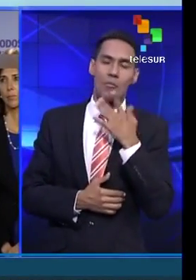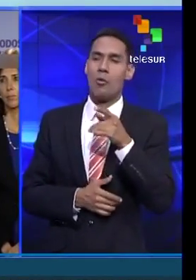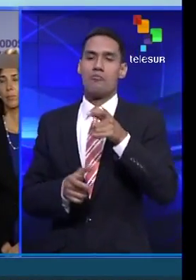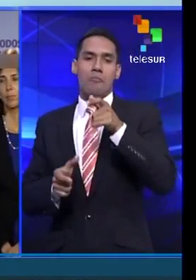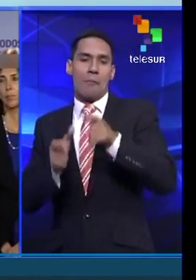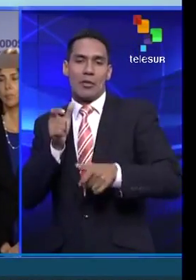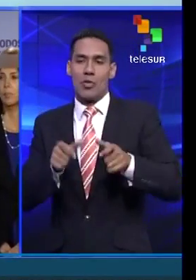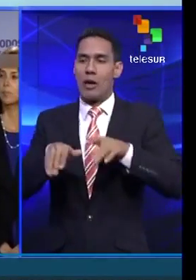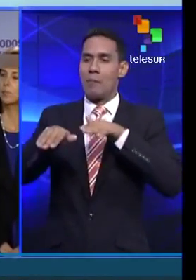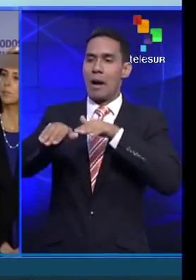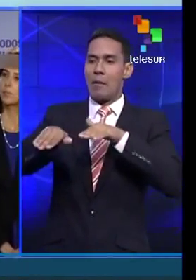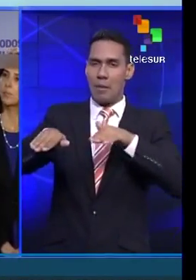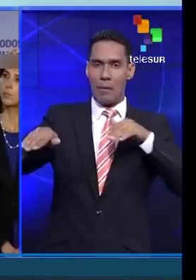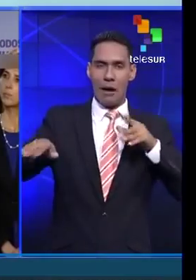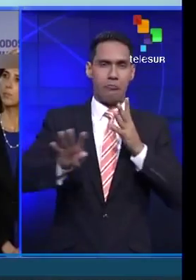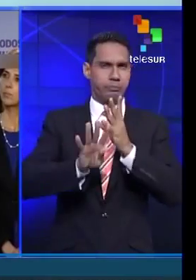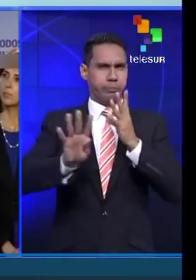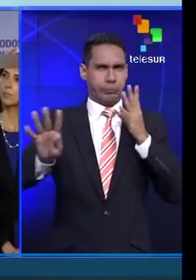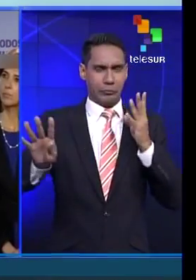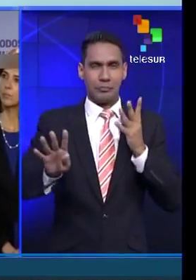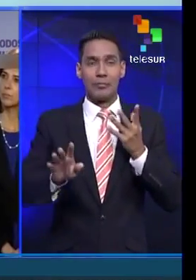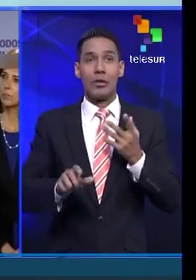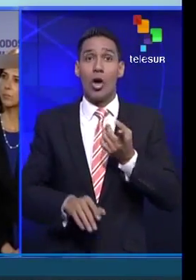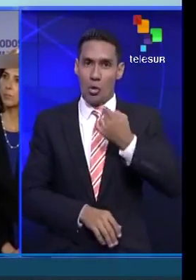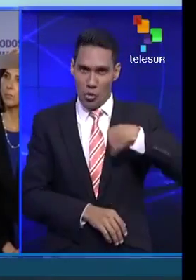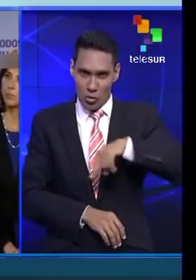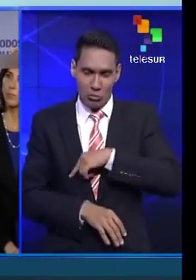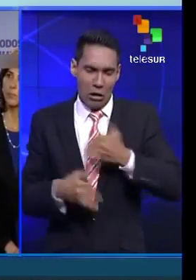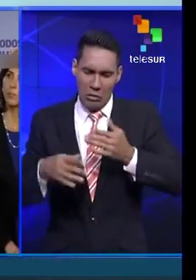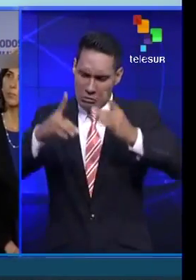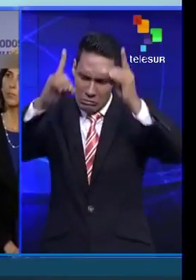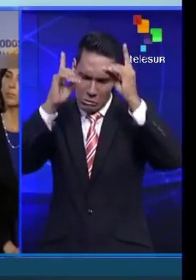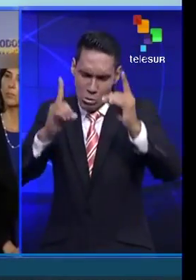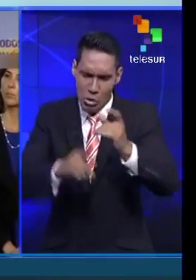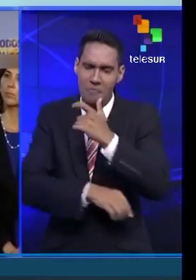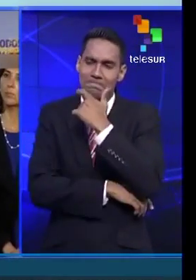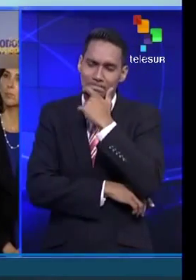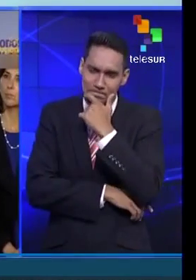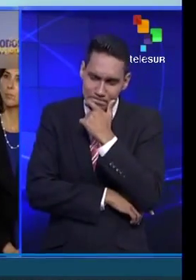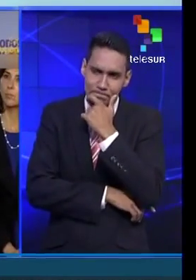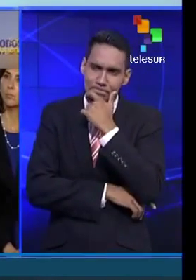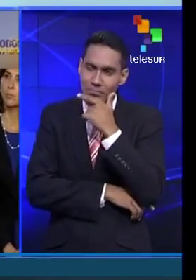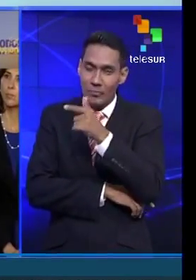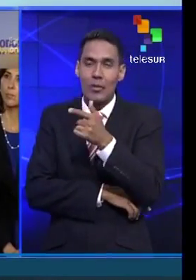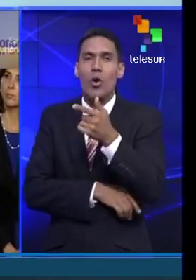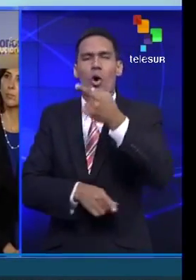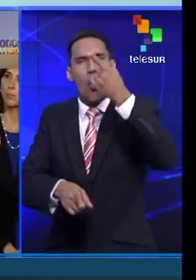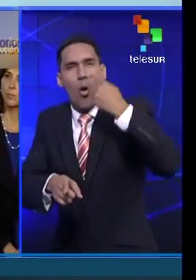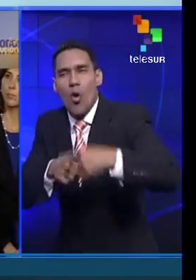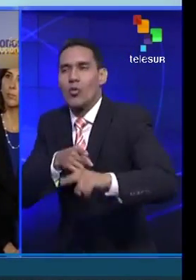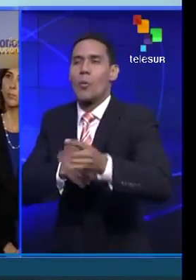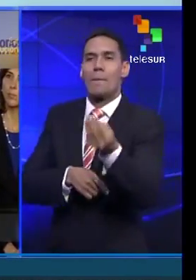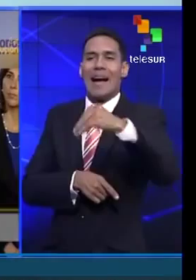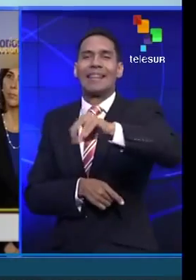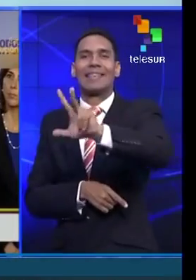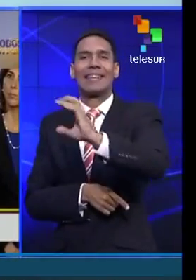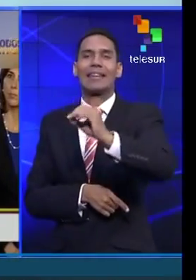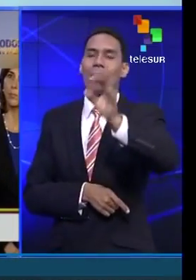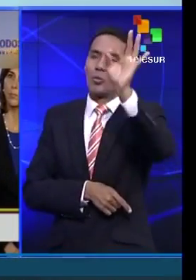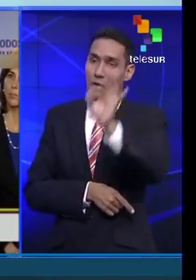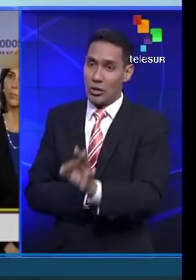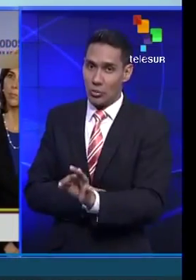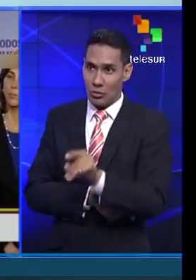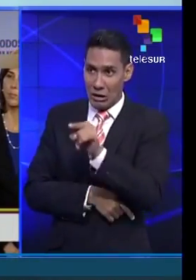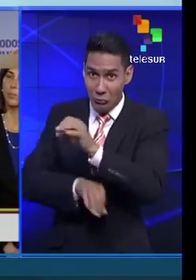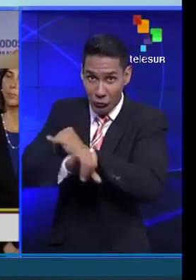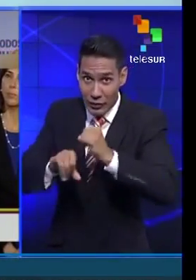desabastecimiento y sin embargo acabamos de decir que vamos a incrementar en otro 30%, pero no